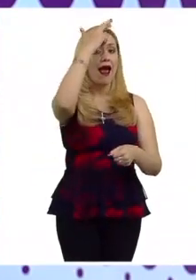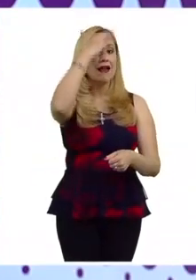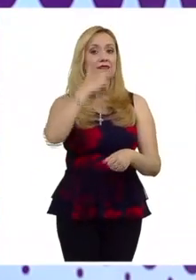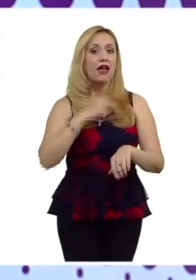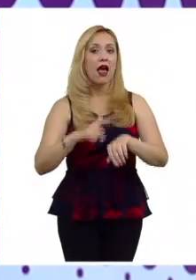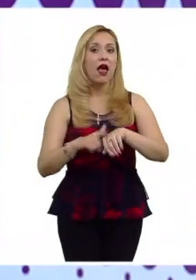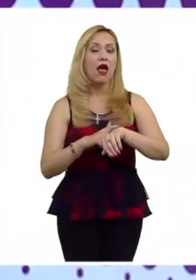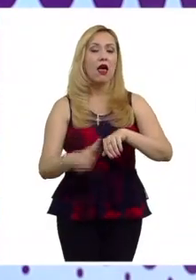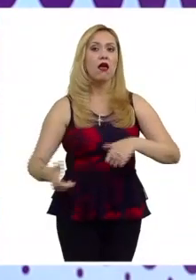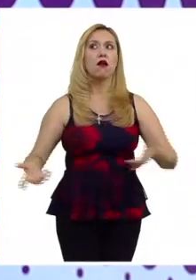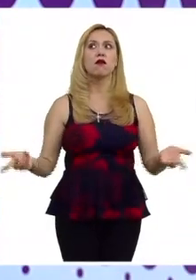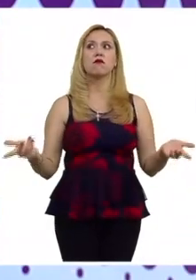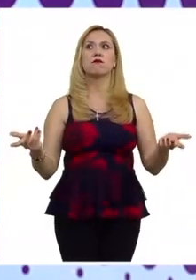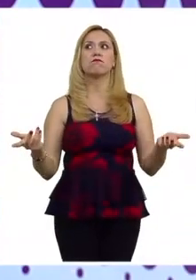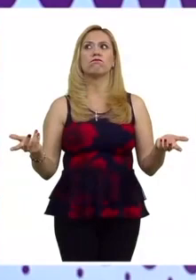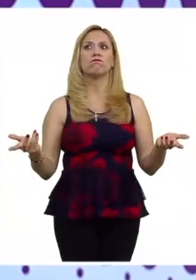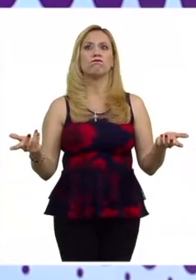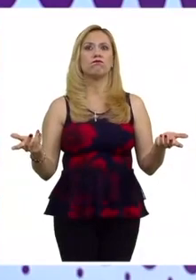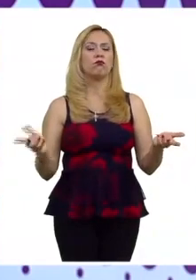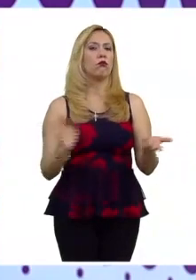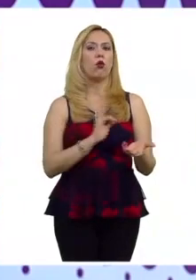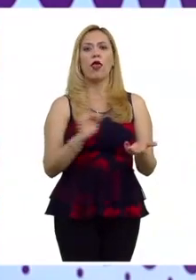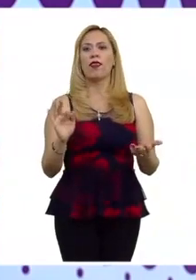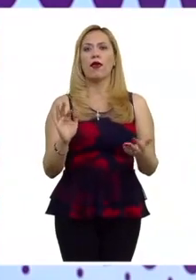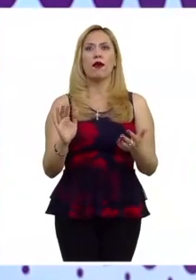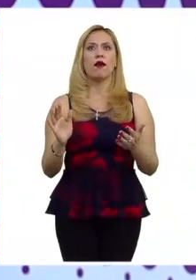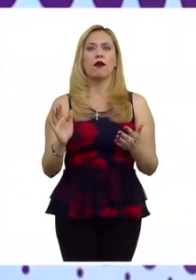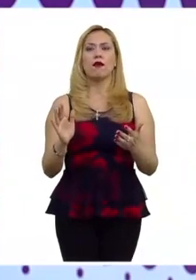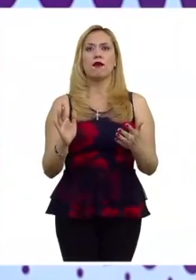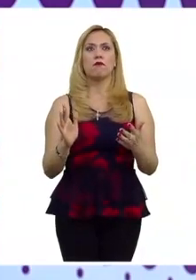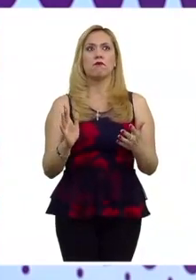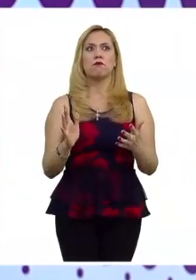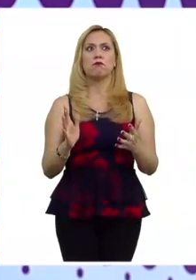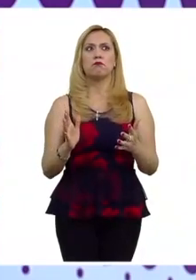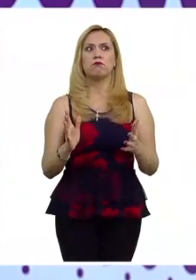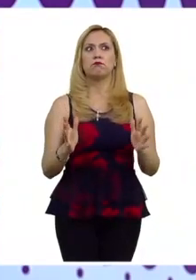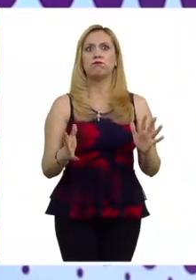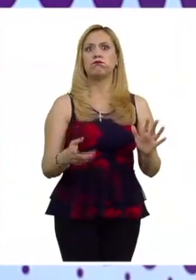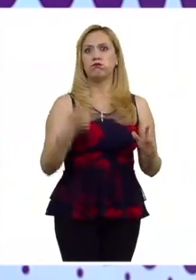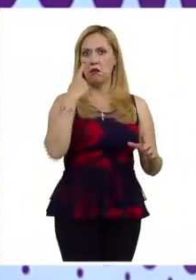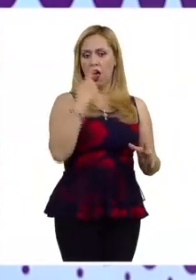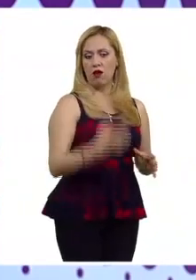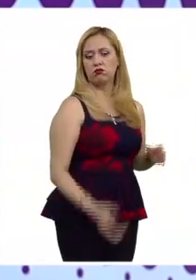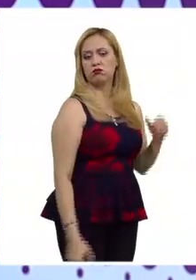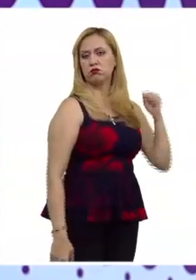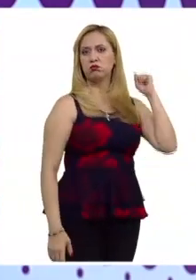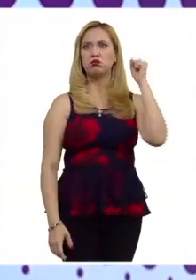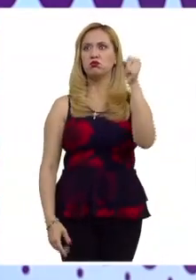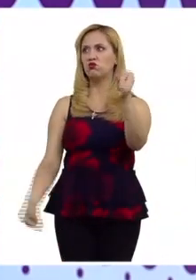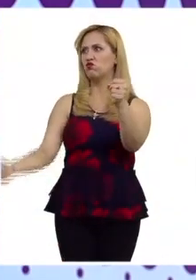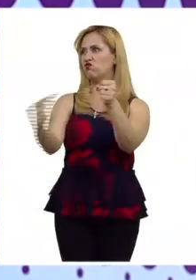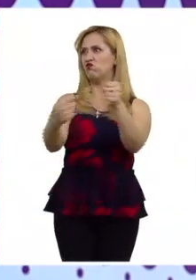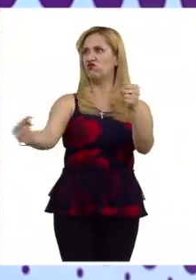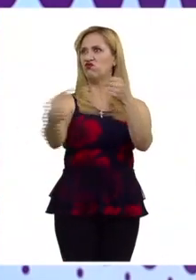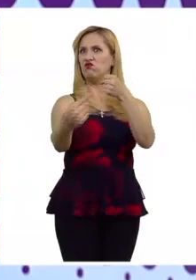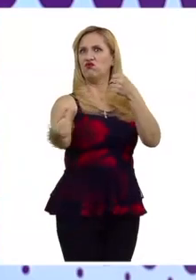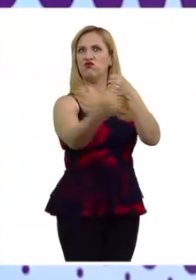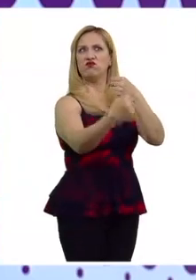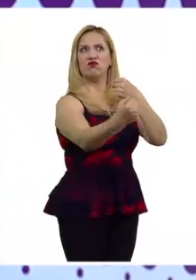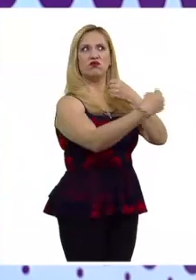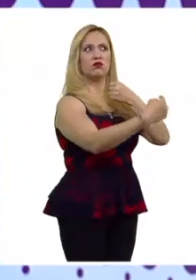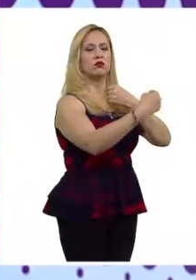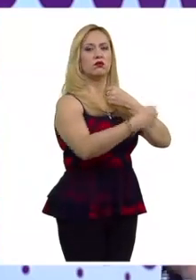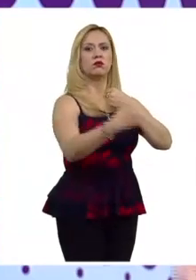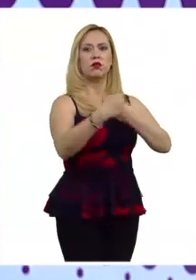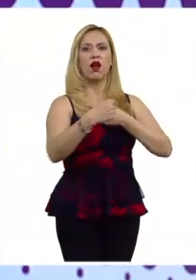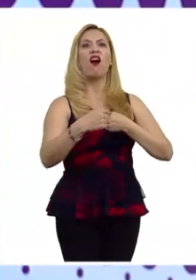pueda trascender hacia esa frontera y obviamente que tenga pues una una mayor entidad o